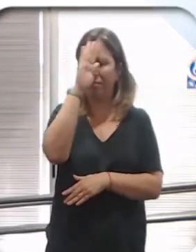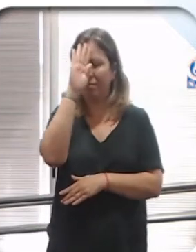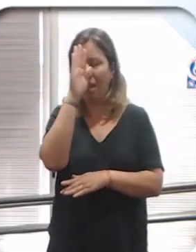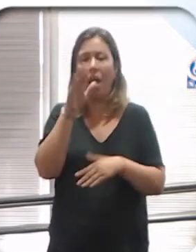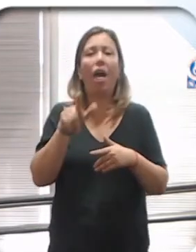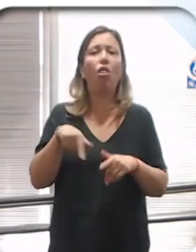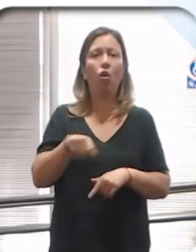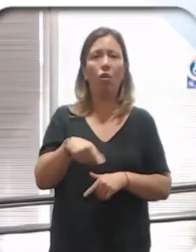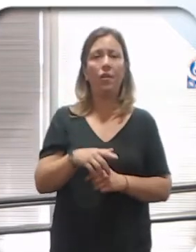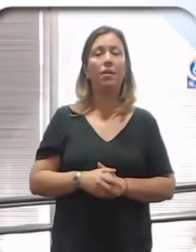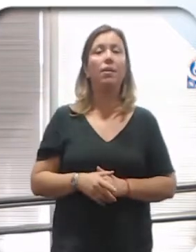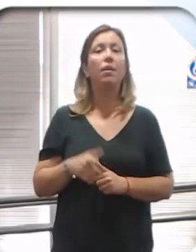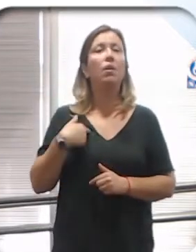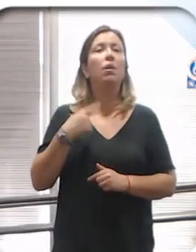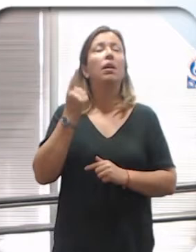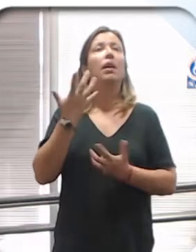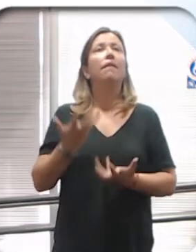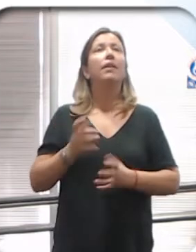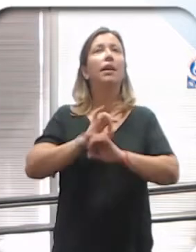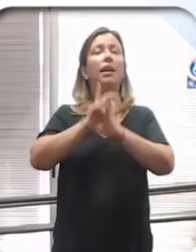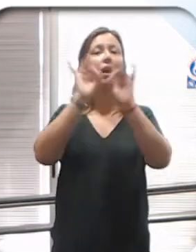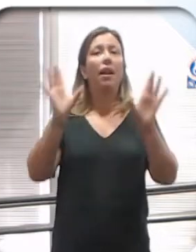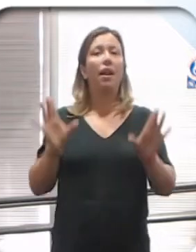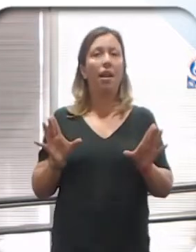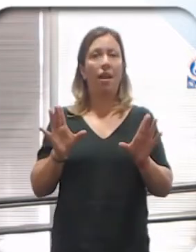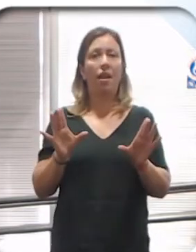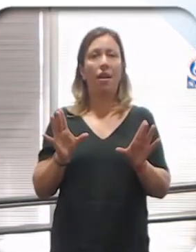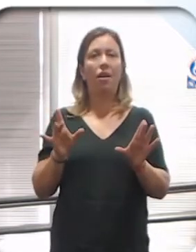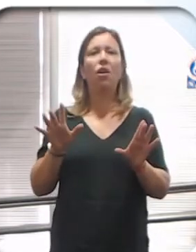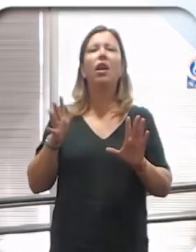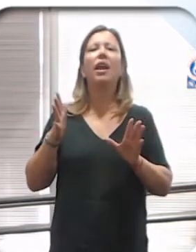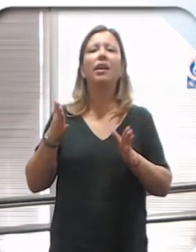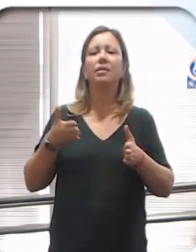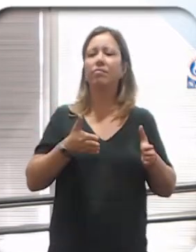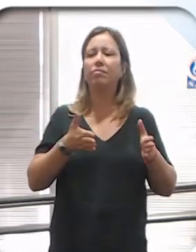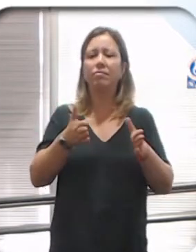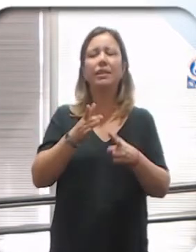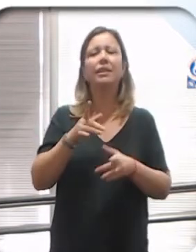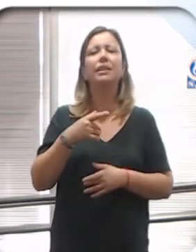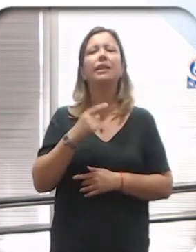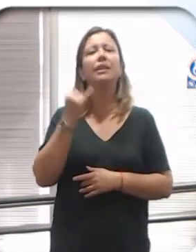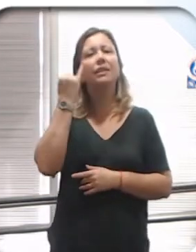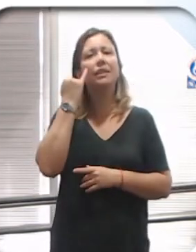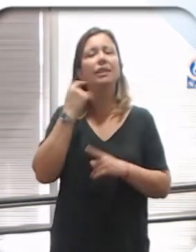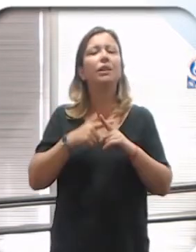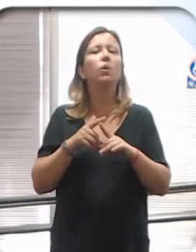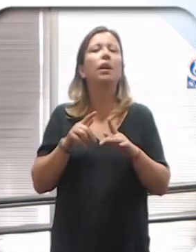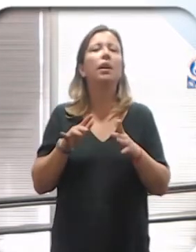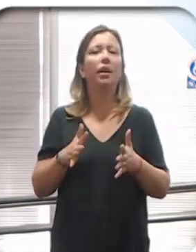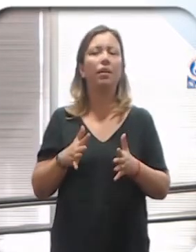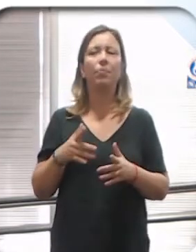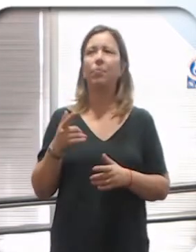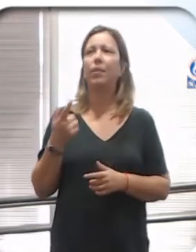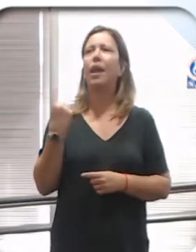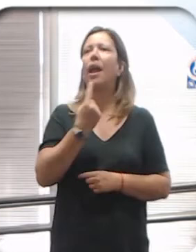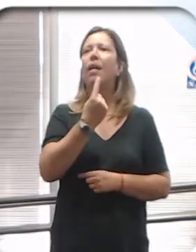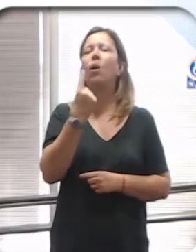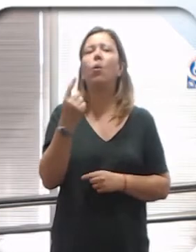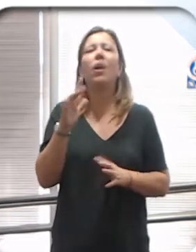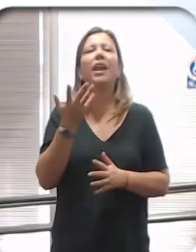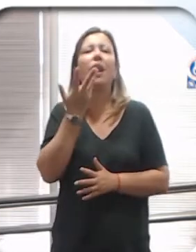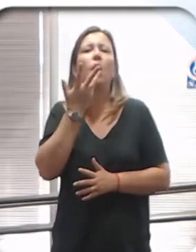Y una de las cosas que le quiero dejar claro es que esto de lo que es la orientación sexual va basada en lo que nos gusta